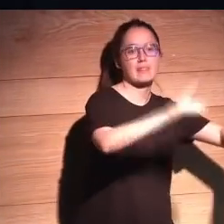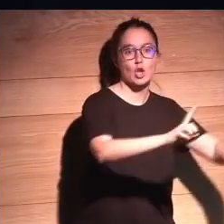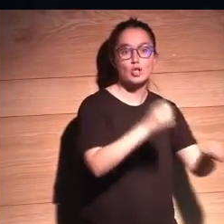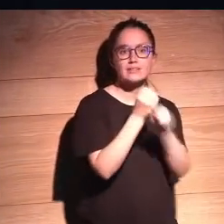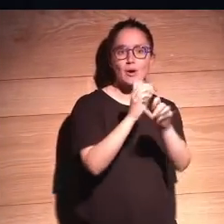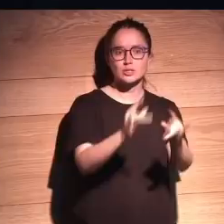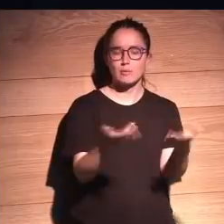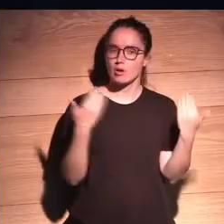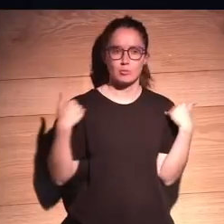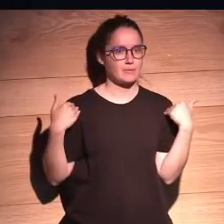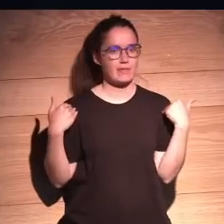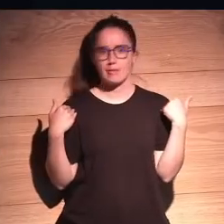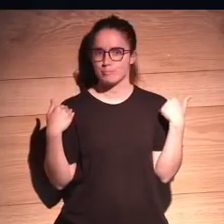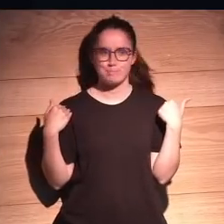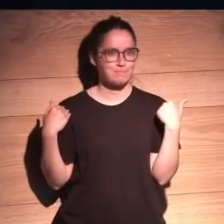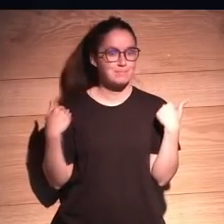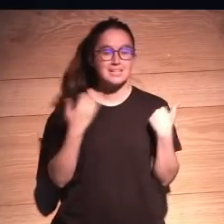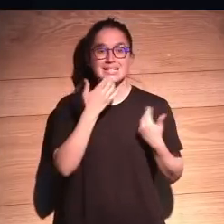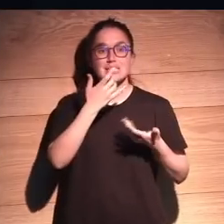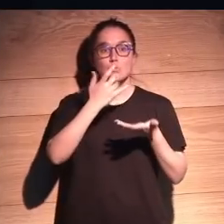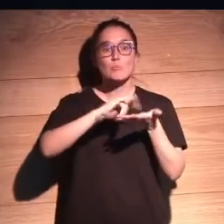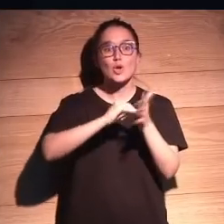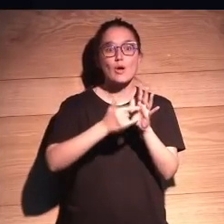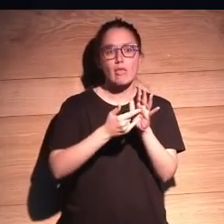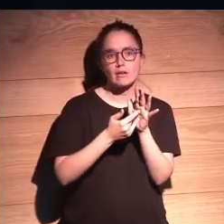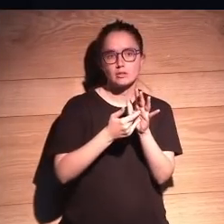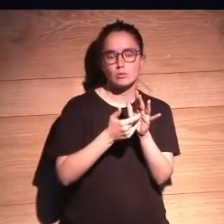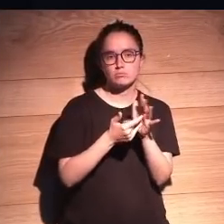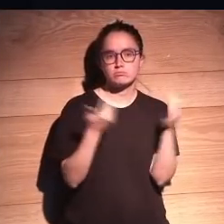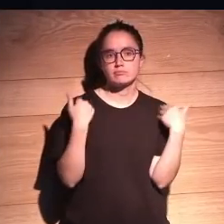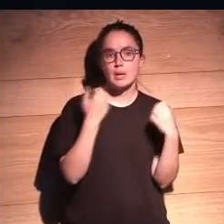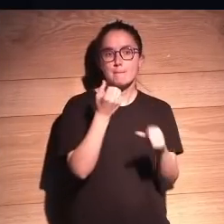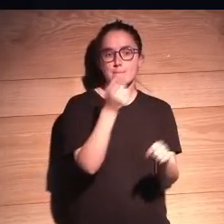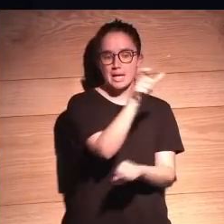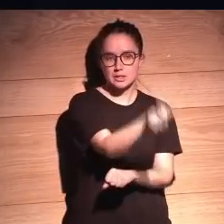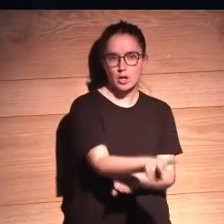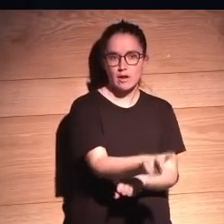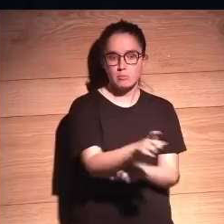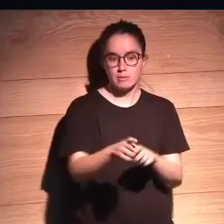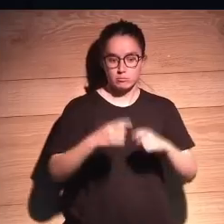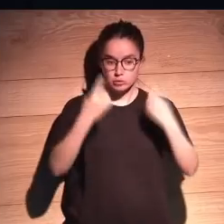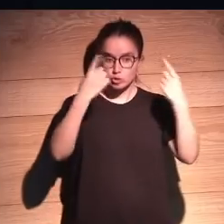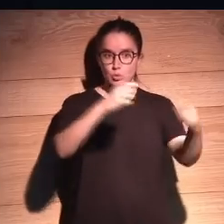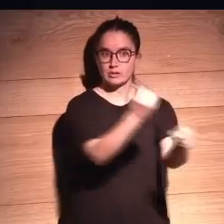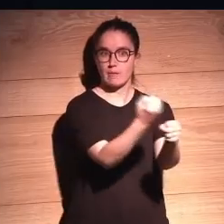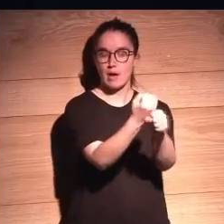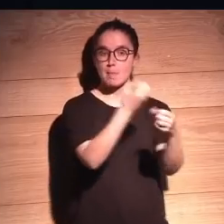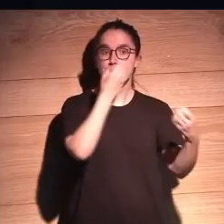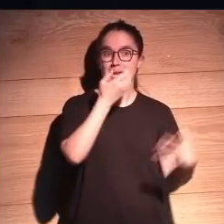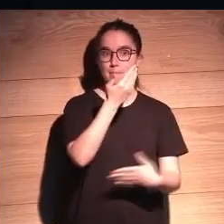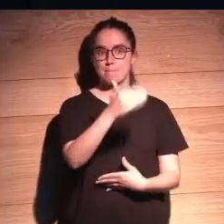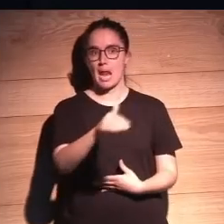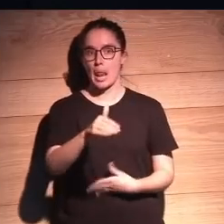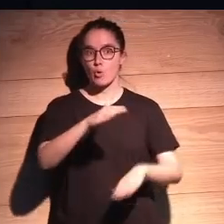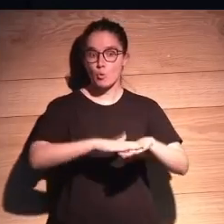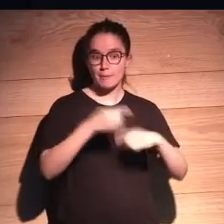pero la responsabilidad no se delega. Si un proyecto que lanza una persona pone a tales personas a trabajar y sale bien o mal,